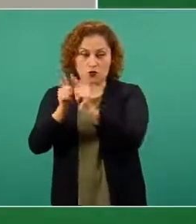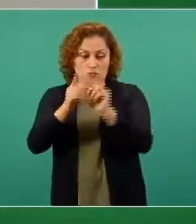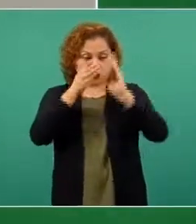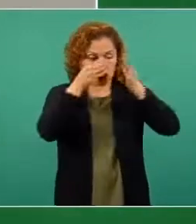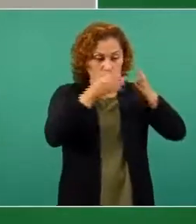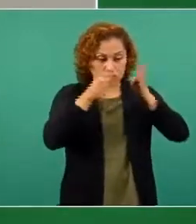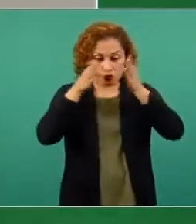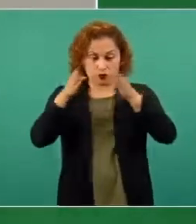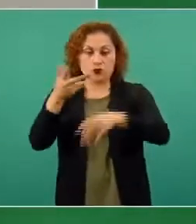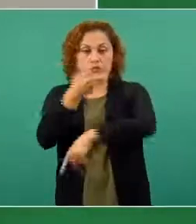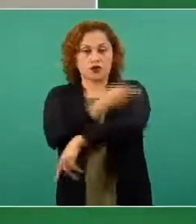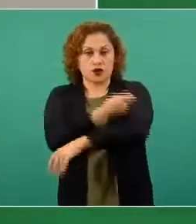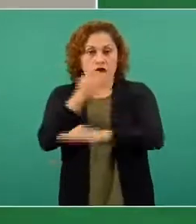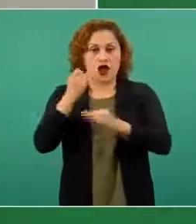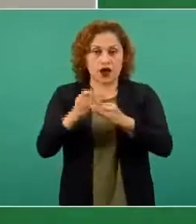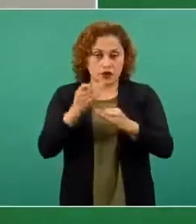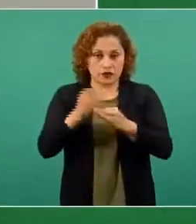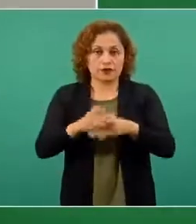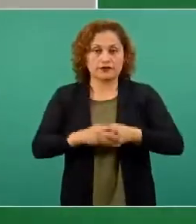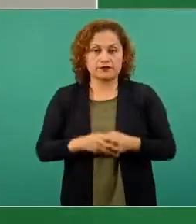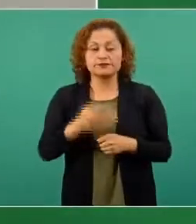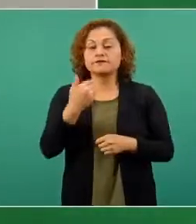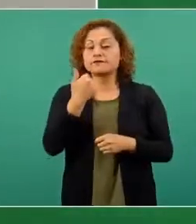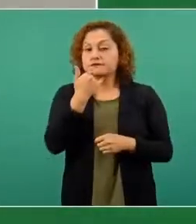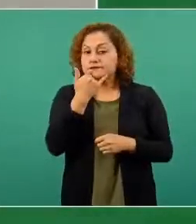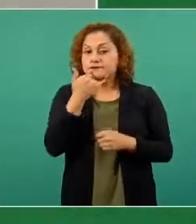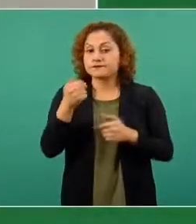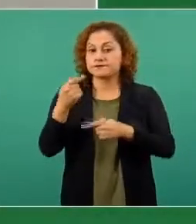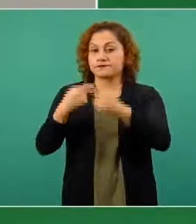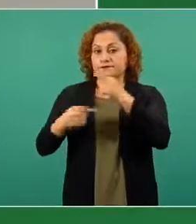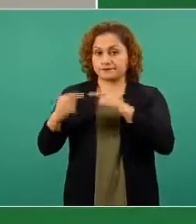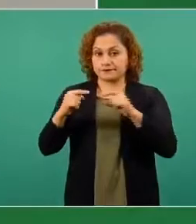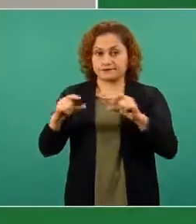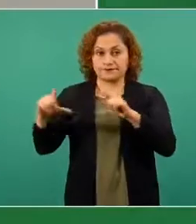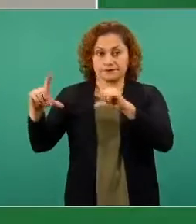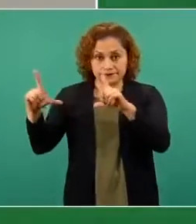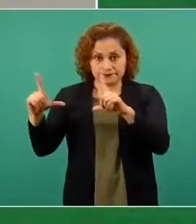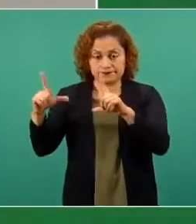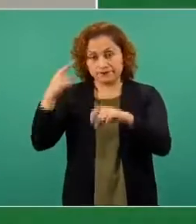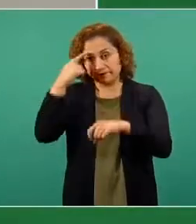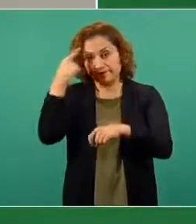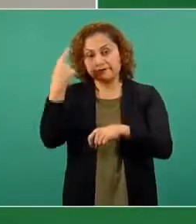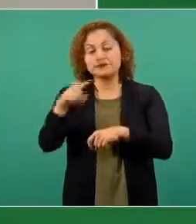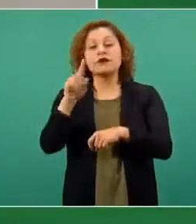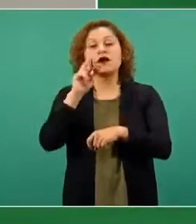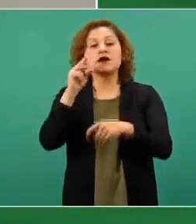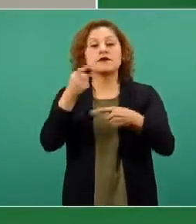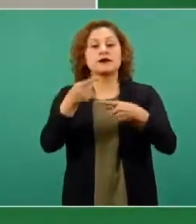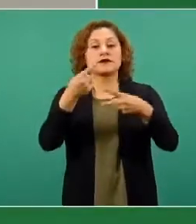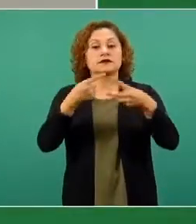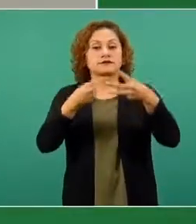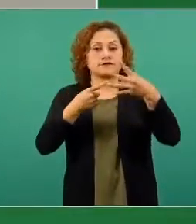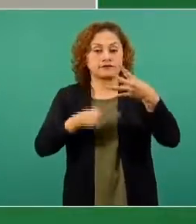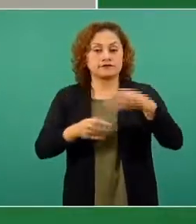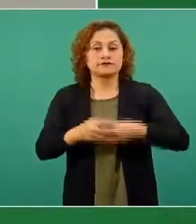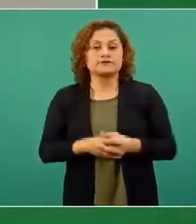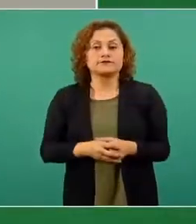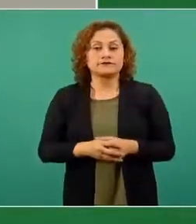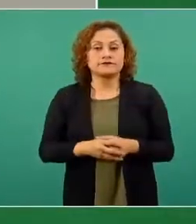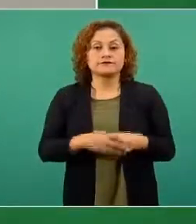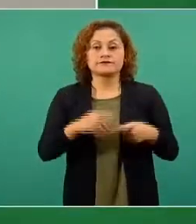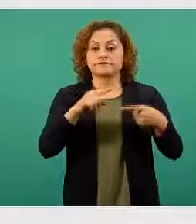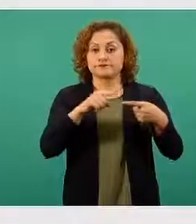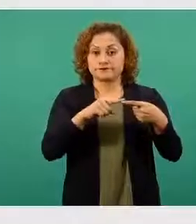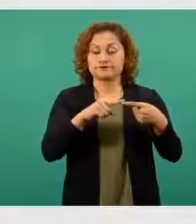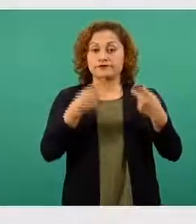vacuna. Si nos podemos todavía regresar a una diapositiva atrás para repasar un poquito los números, muchas gracias. El personal de